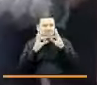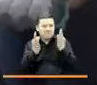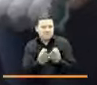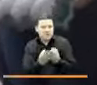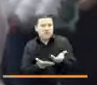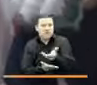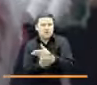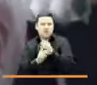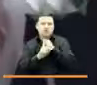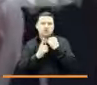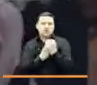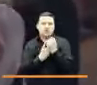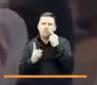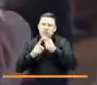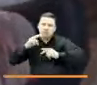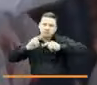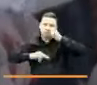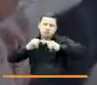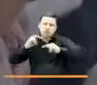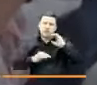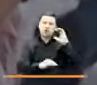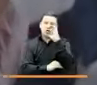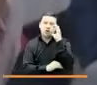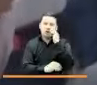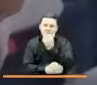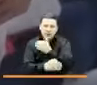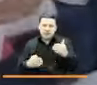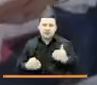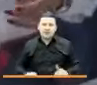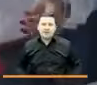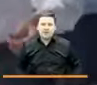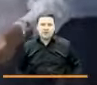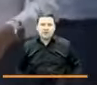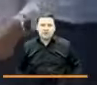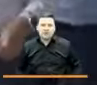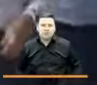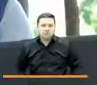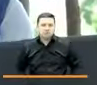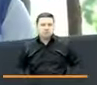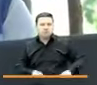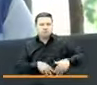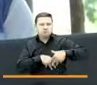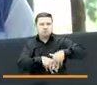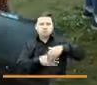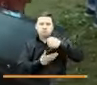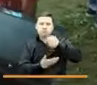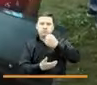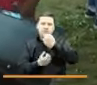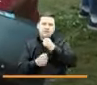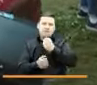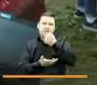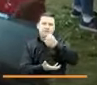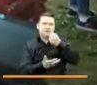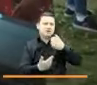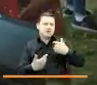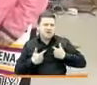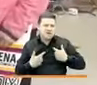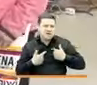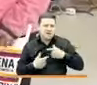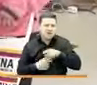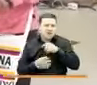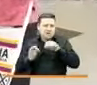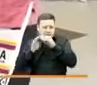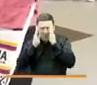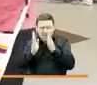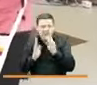sociedad para construir el país de la niñez. Movilizamos los recursos y los esfuerzos por las víctimas para atender